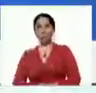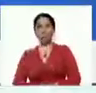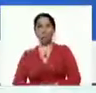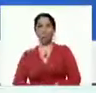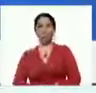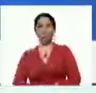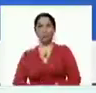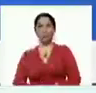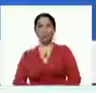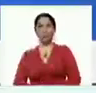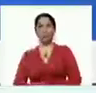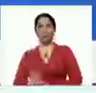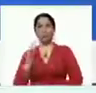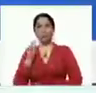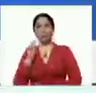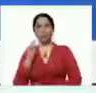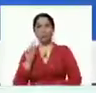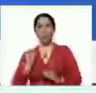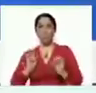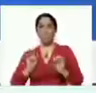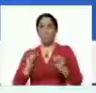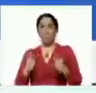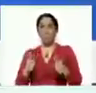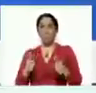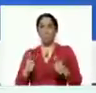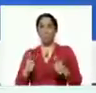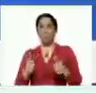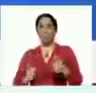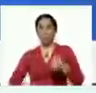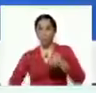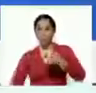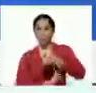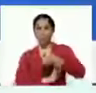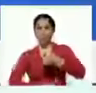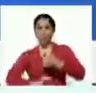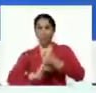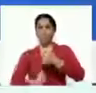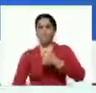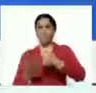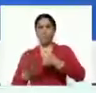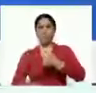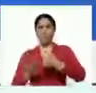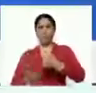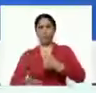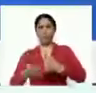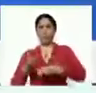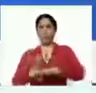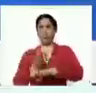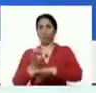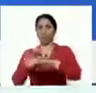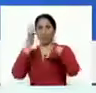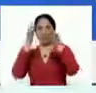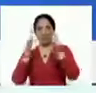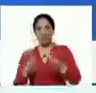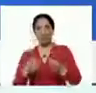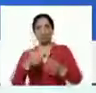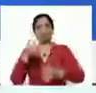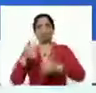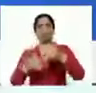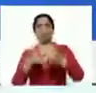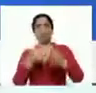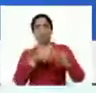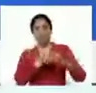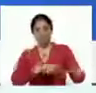El punto de partida. La base fundamental de la economía real. Es la tierra. Es el campo.